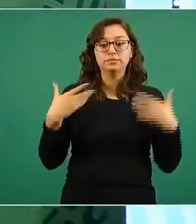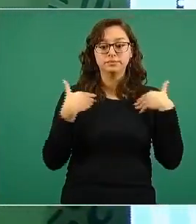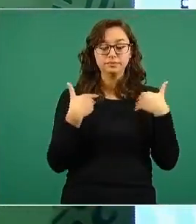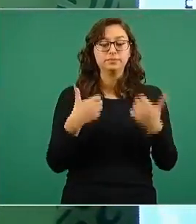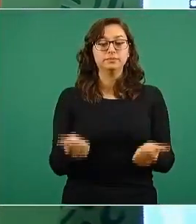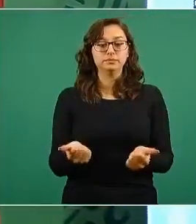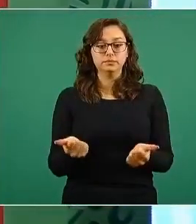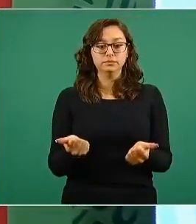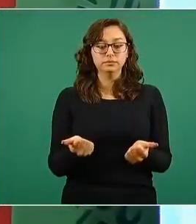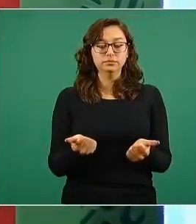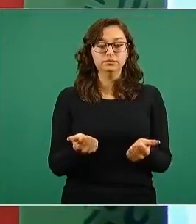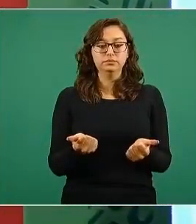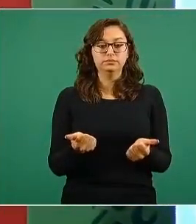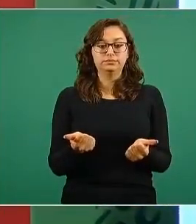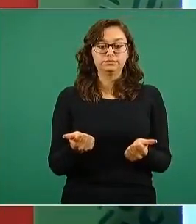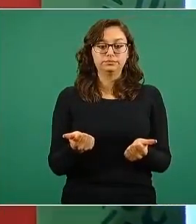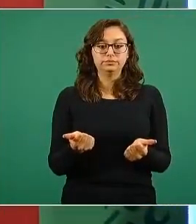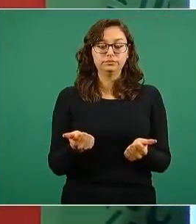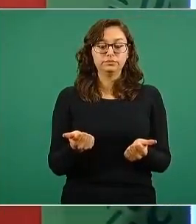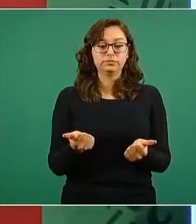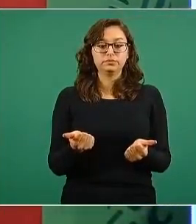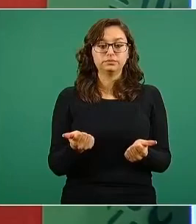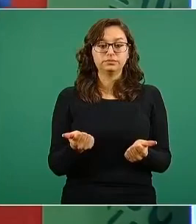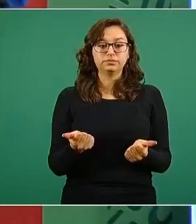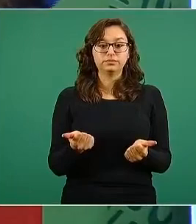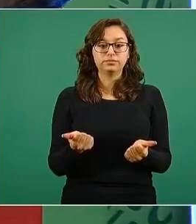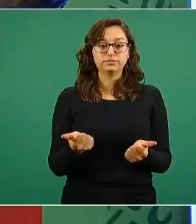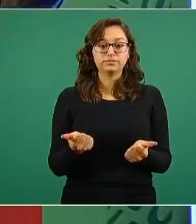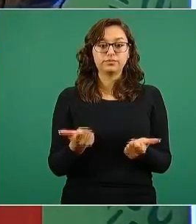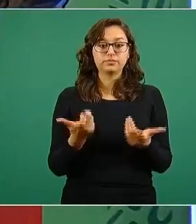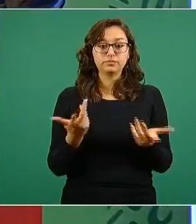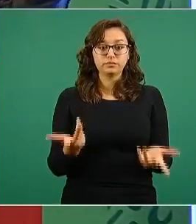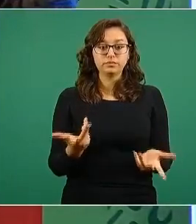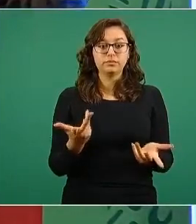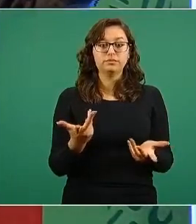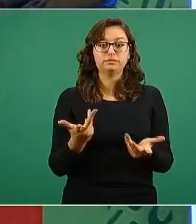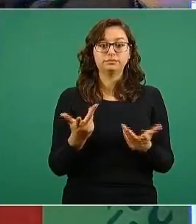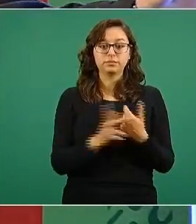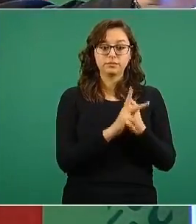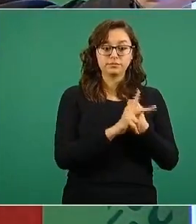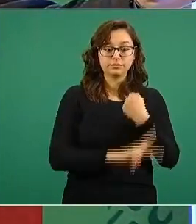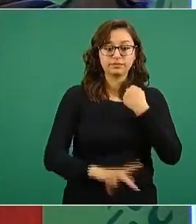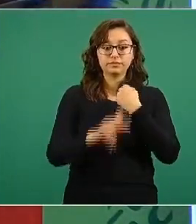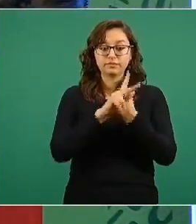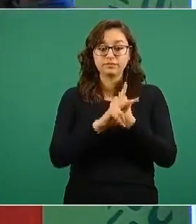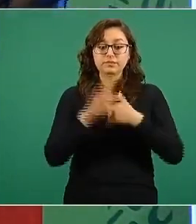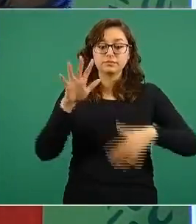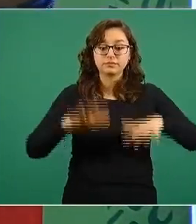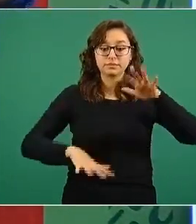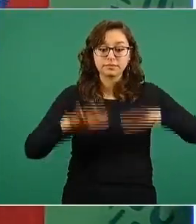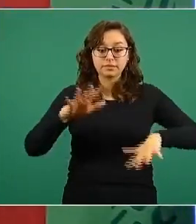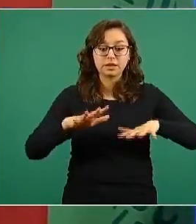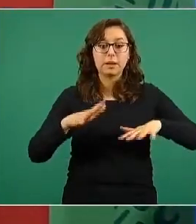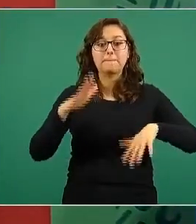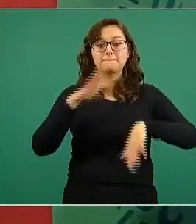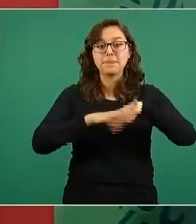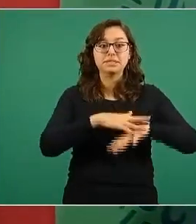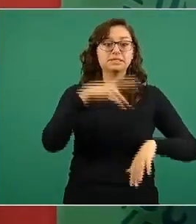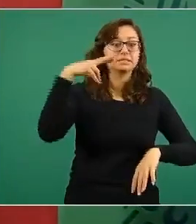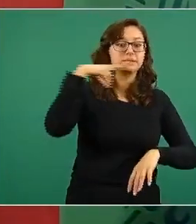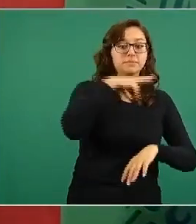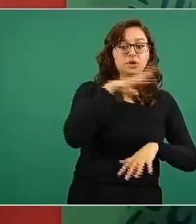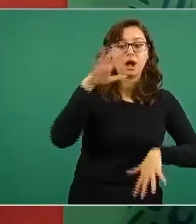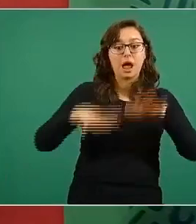la razón principal por la que se, en los países se va a determinada velocidad, no es solamente